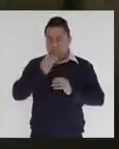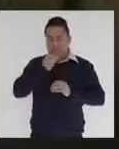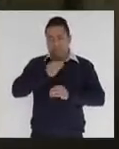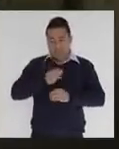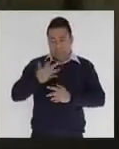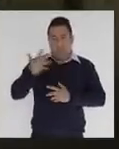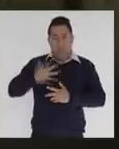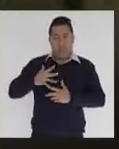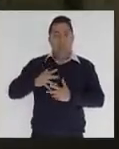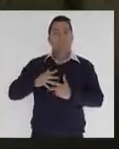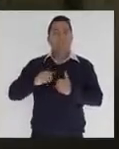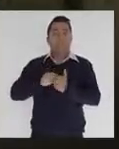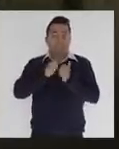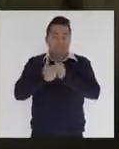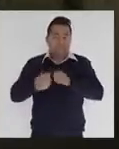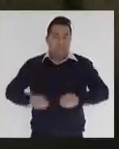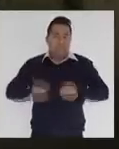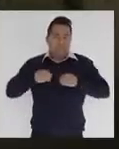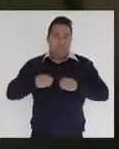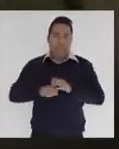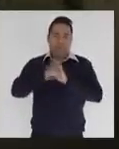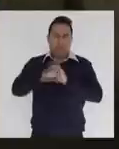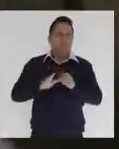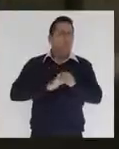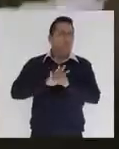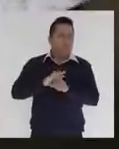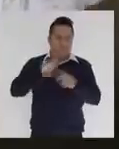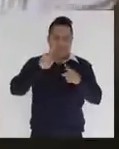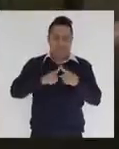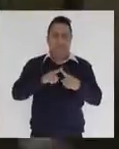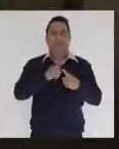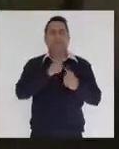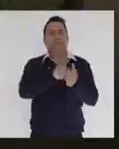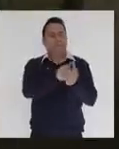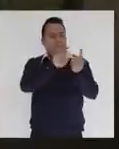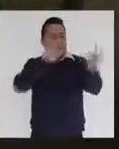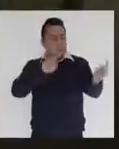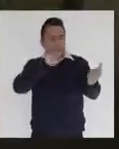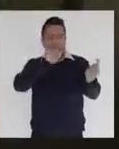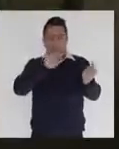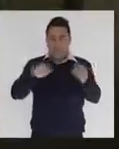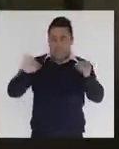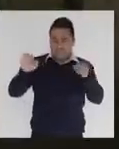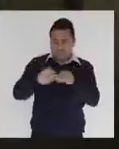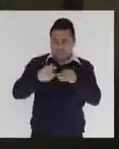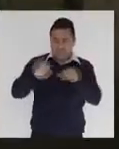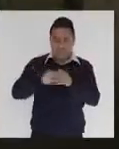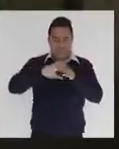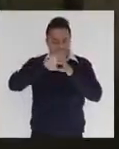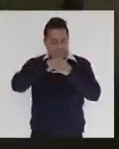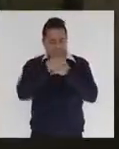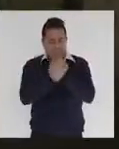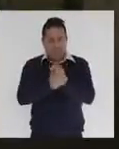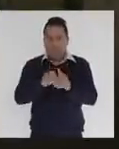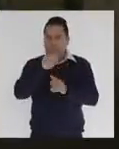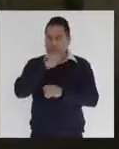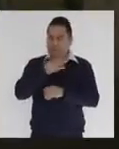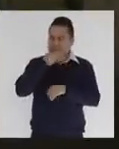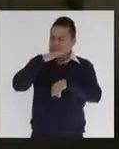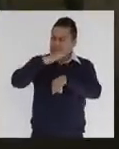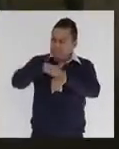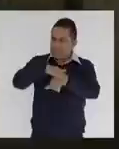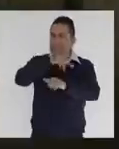incorporaran a nuestro estilo de vida, como la sana distancia, el lavado de manos frecuente y, repito,